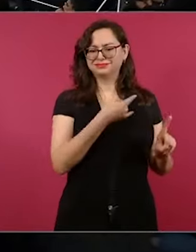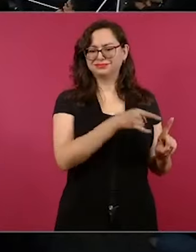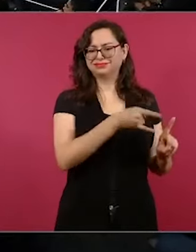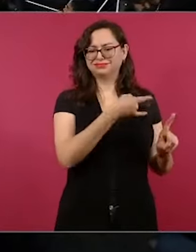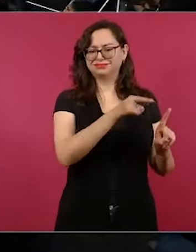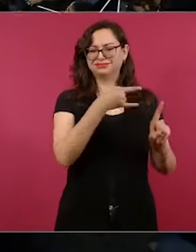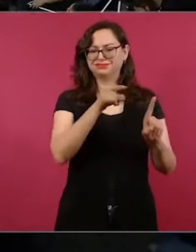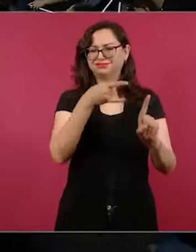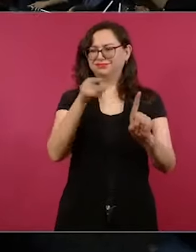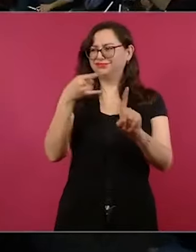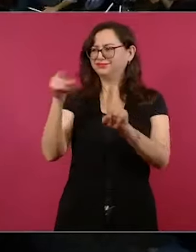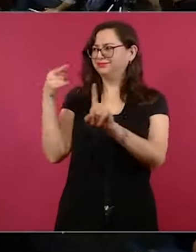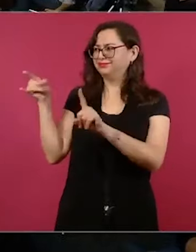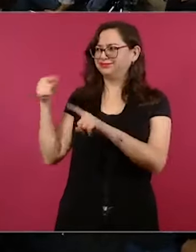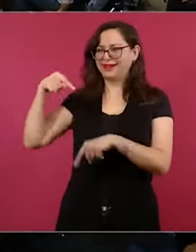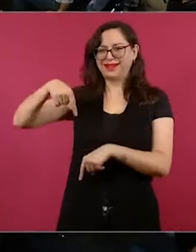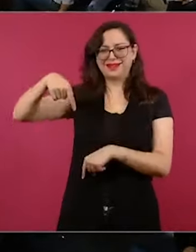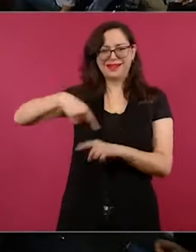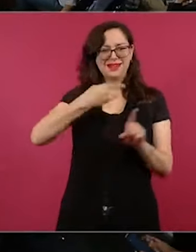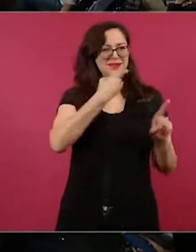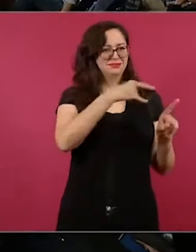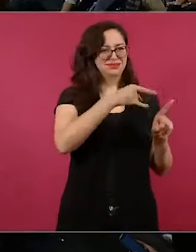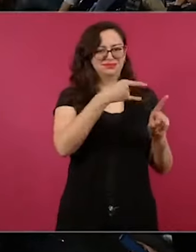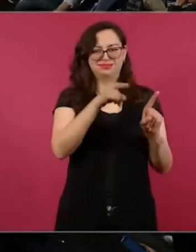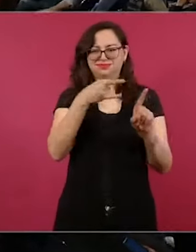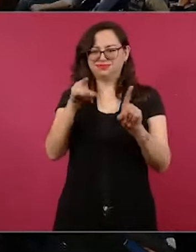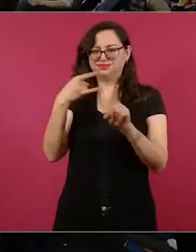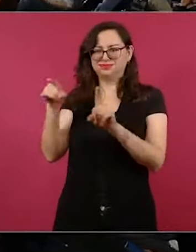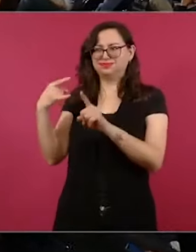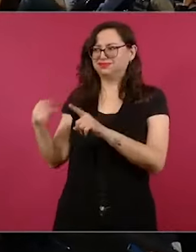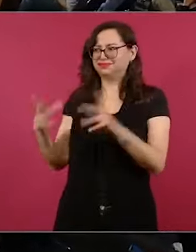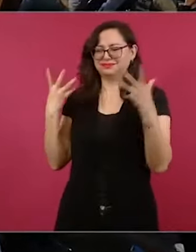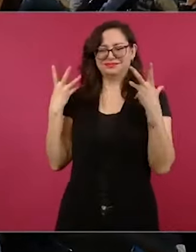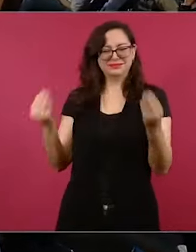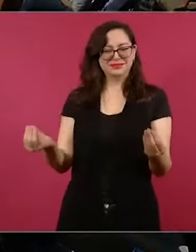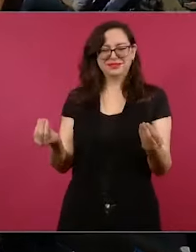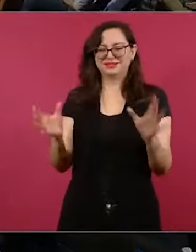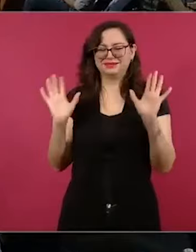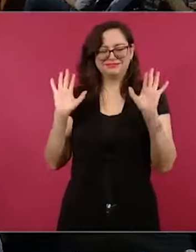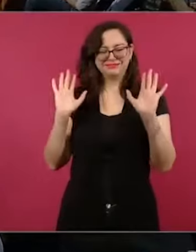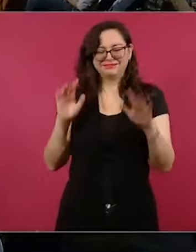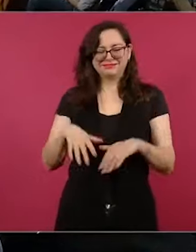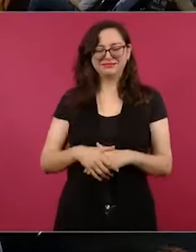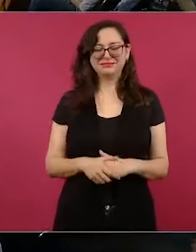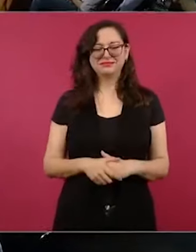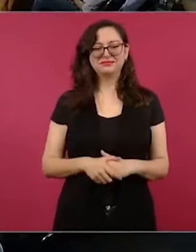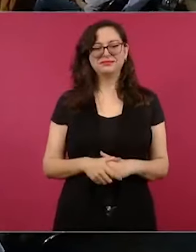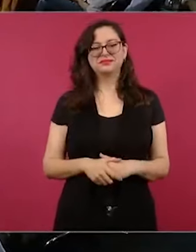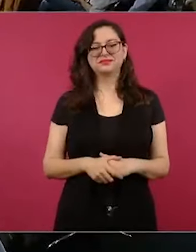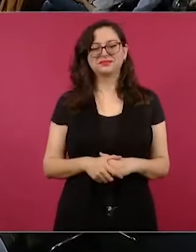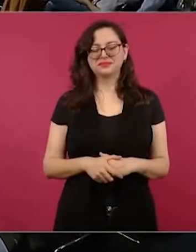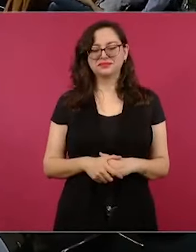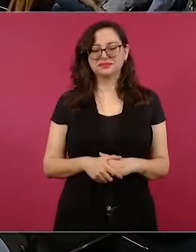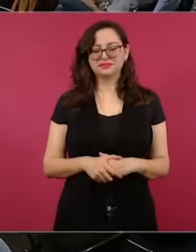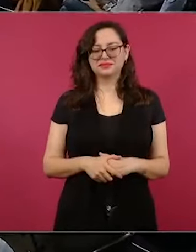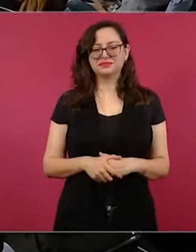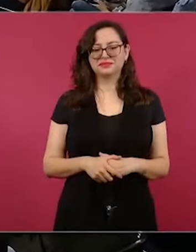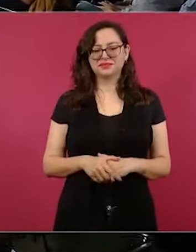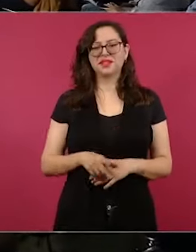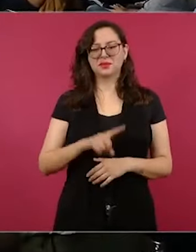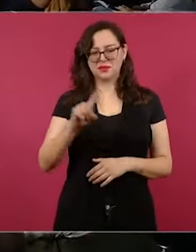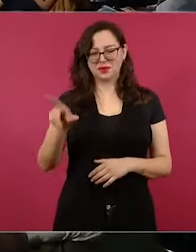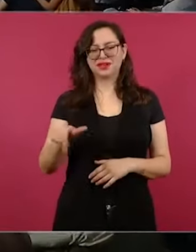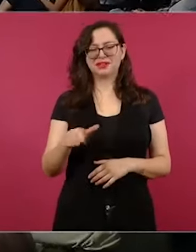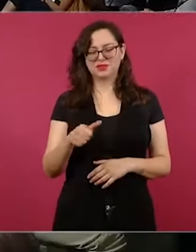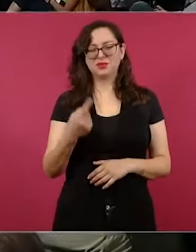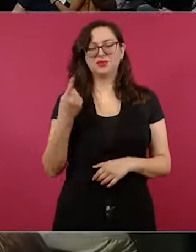Ya les voy a contar algunas anécdotas, algunas anécdotas del Palacio,